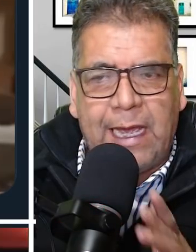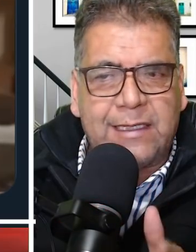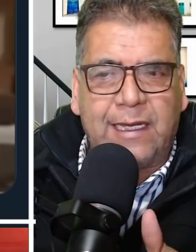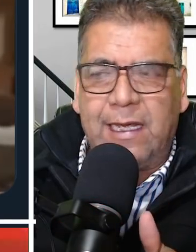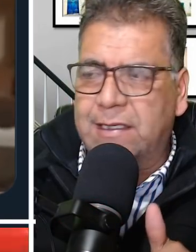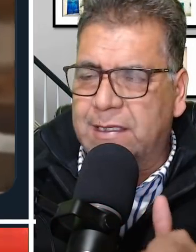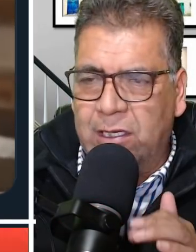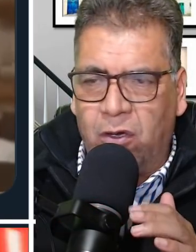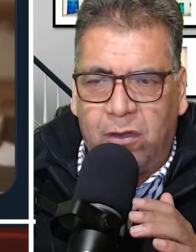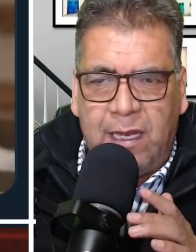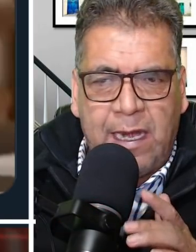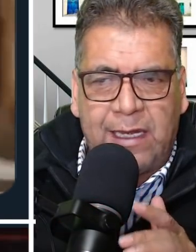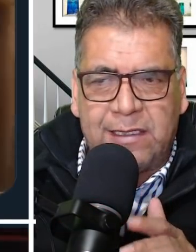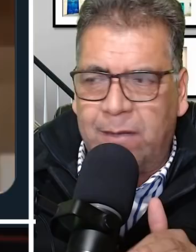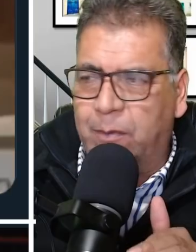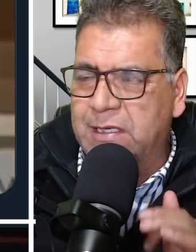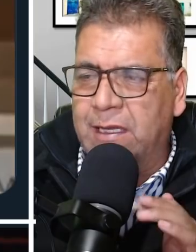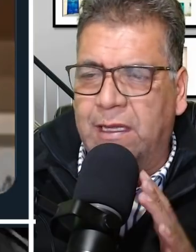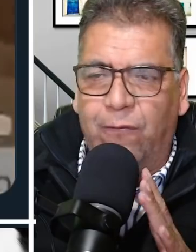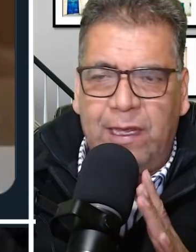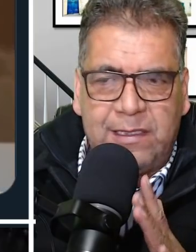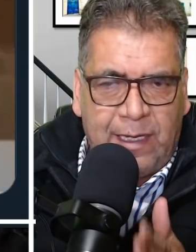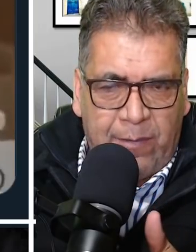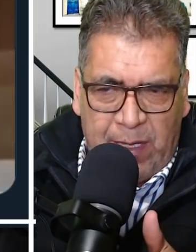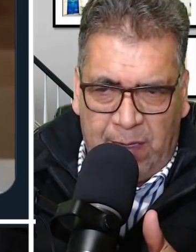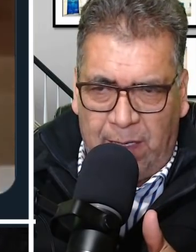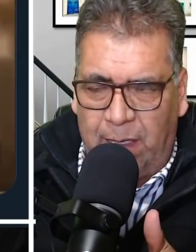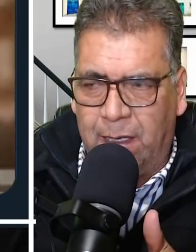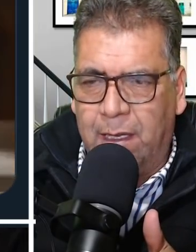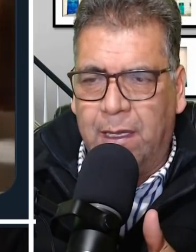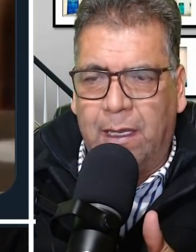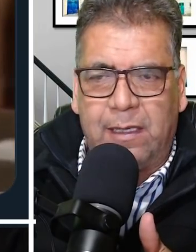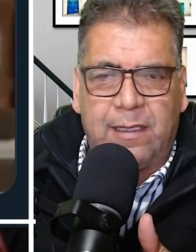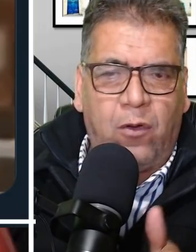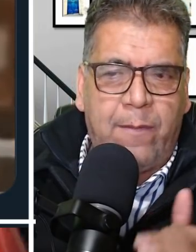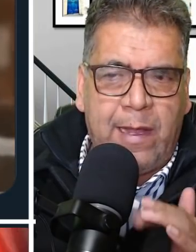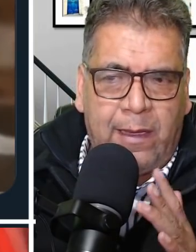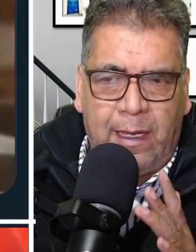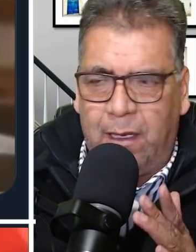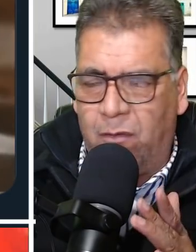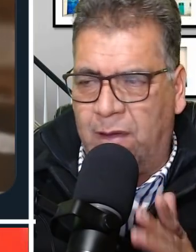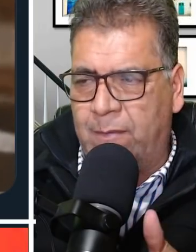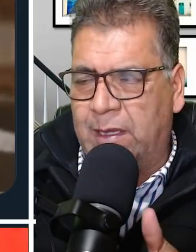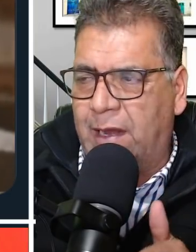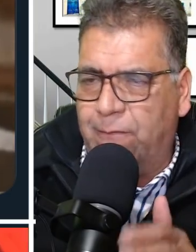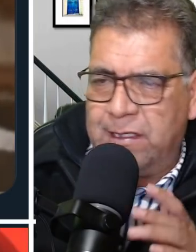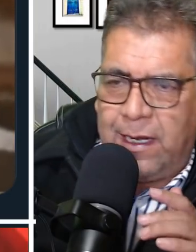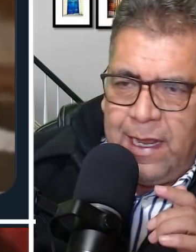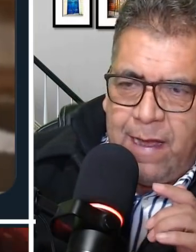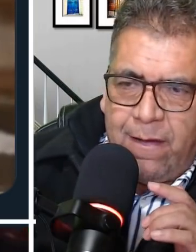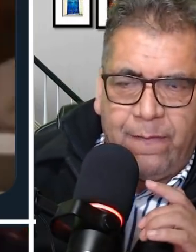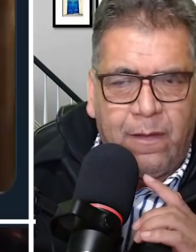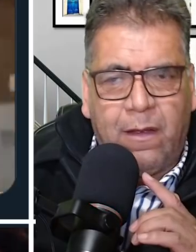es que este señor tiene que estar presente físicamente y seguramente nuevamente la